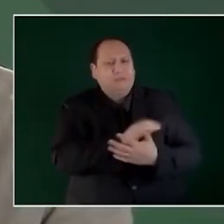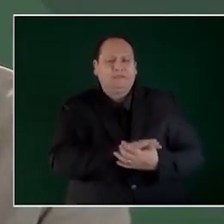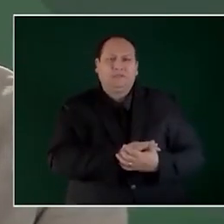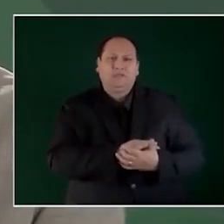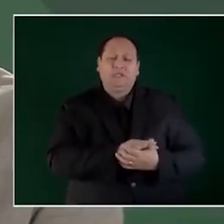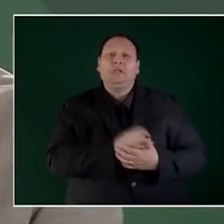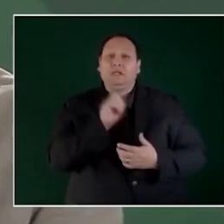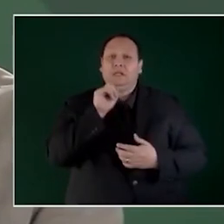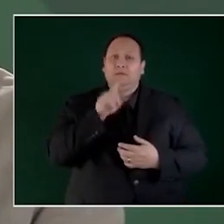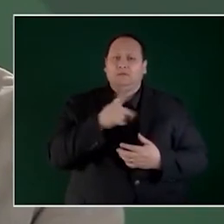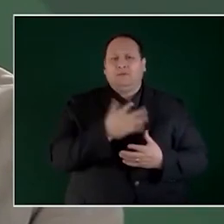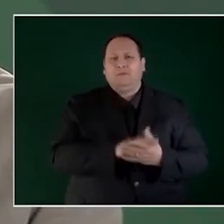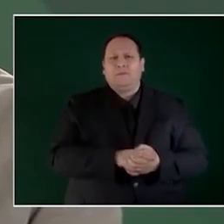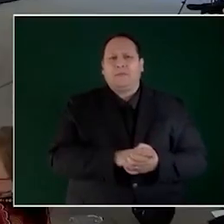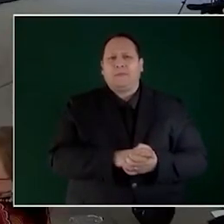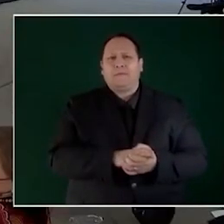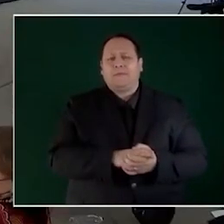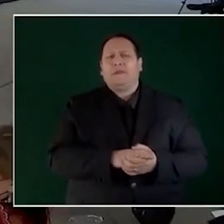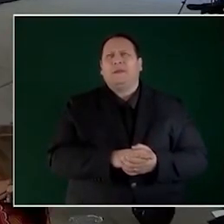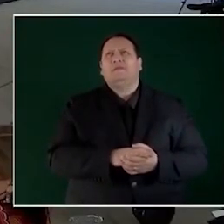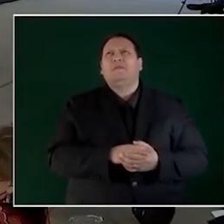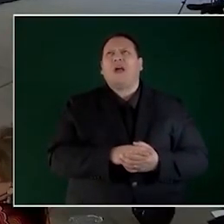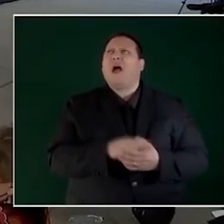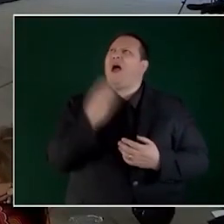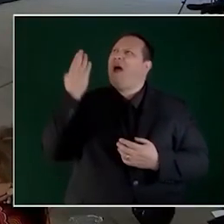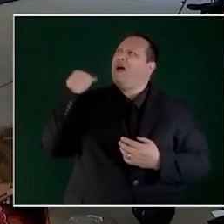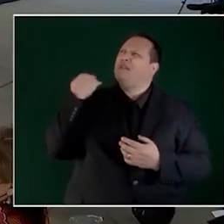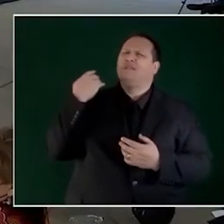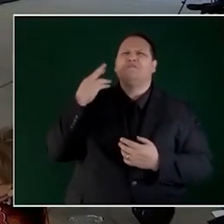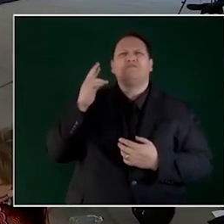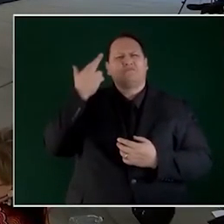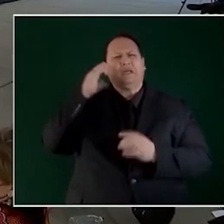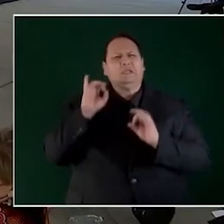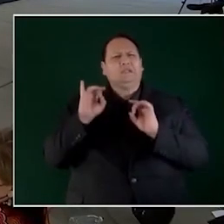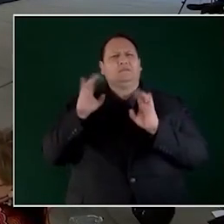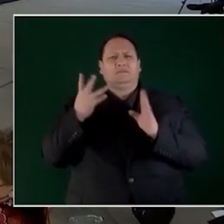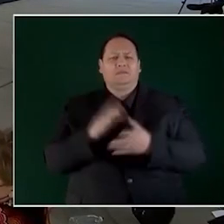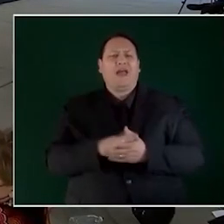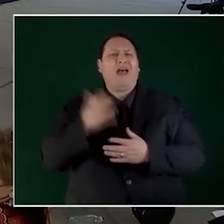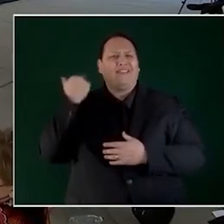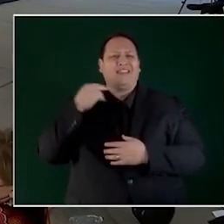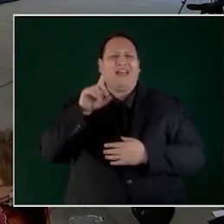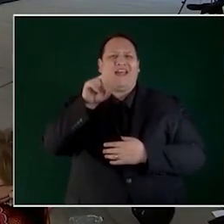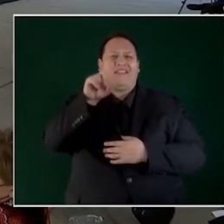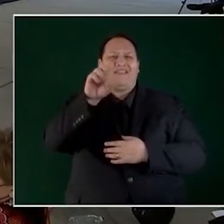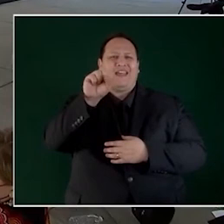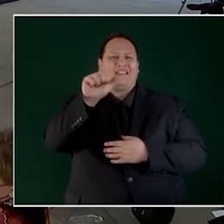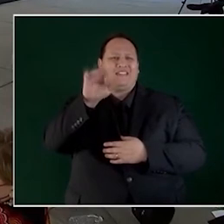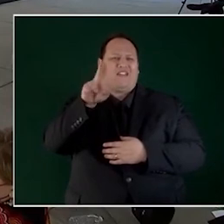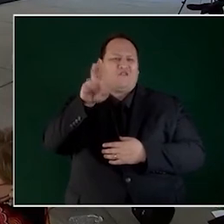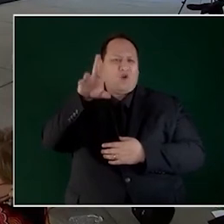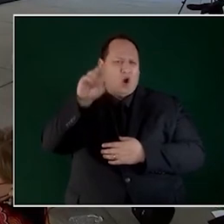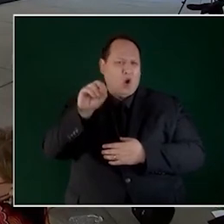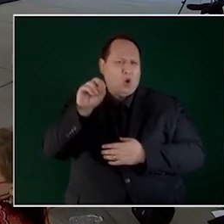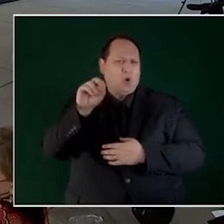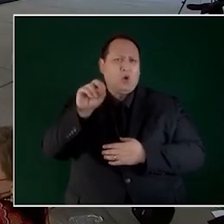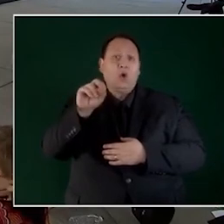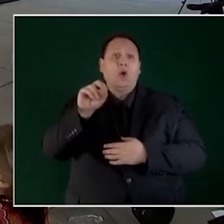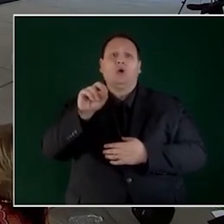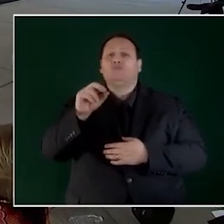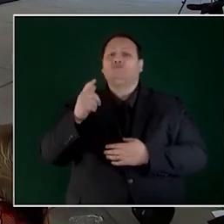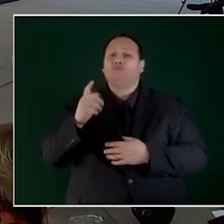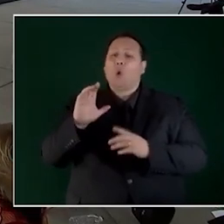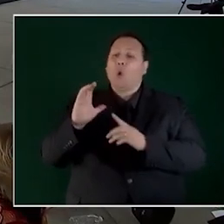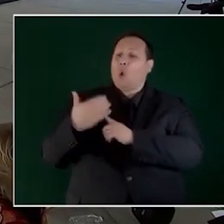momento también, cuando el desafuero, que ella me apoyó.